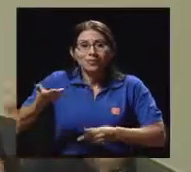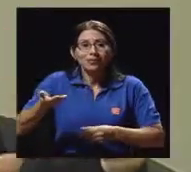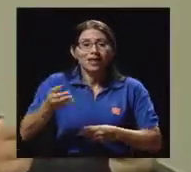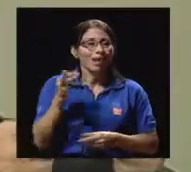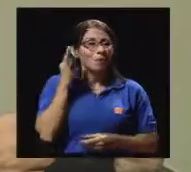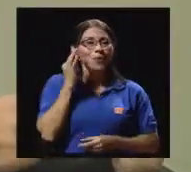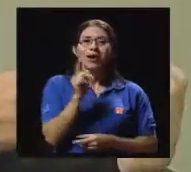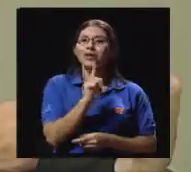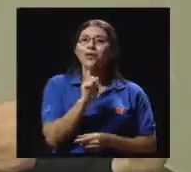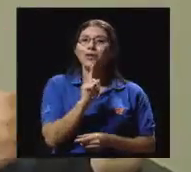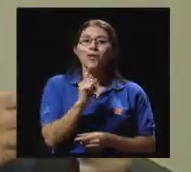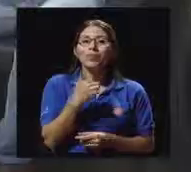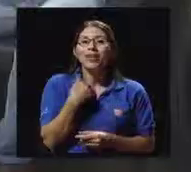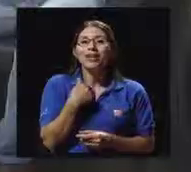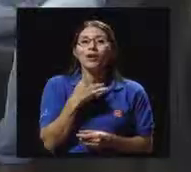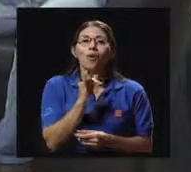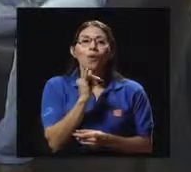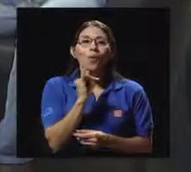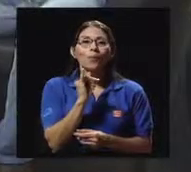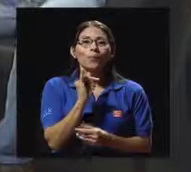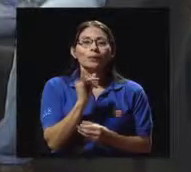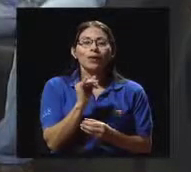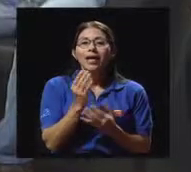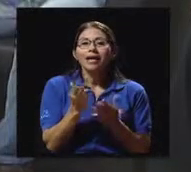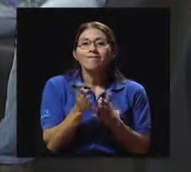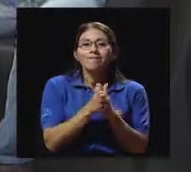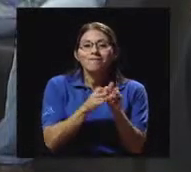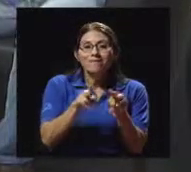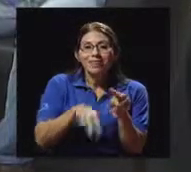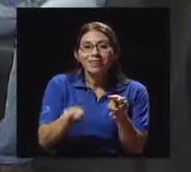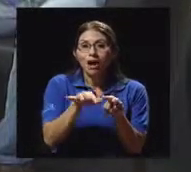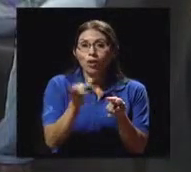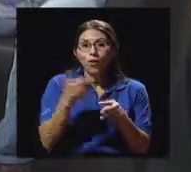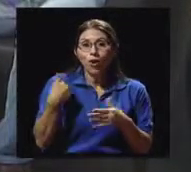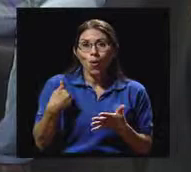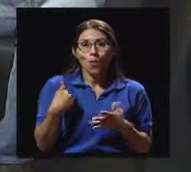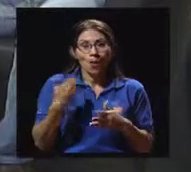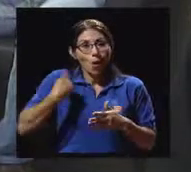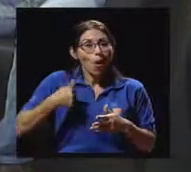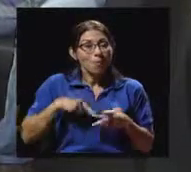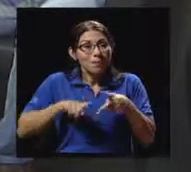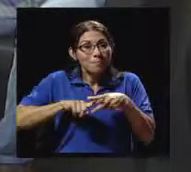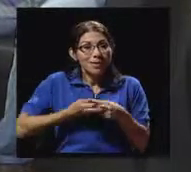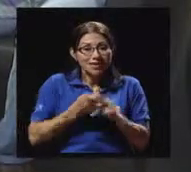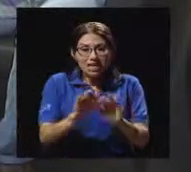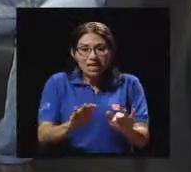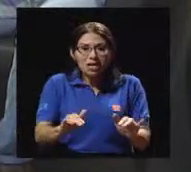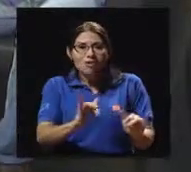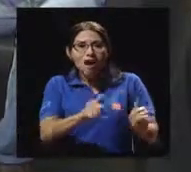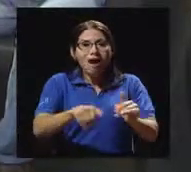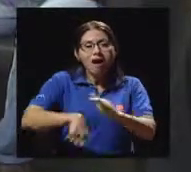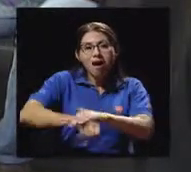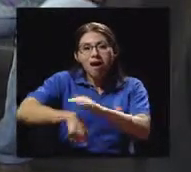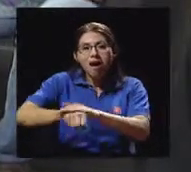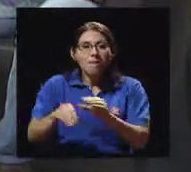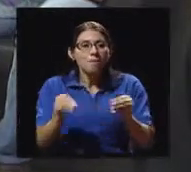bueno, empiezan a jugar desde niños y bola, a moverse más, a juegos, ¿verdad? Nosotros no, ¿verdad? Más